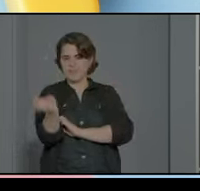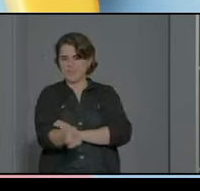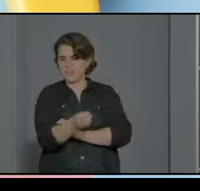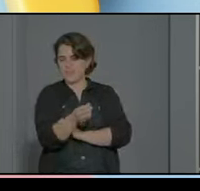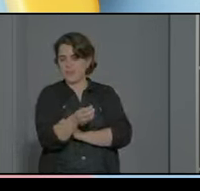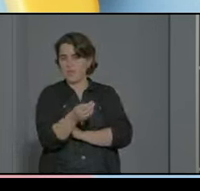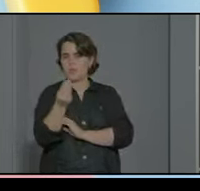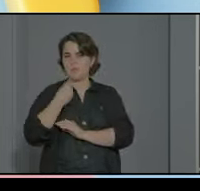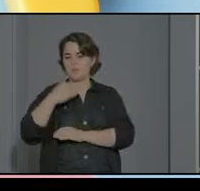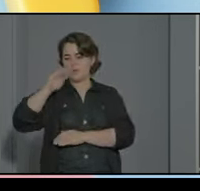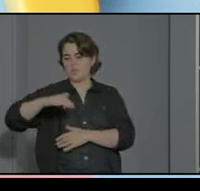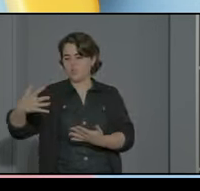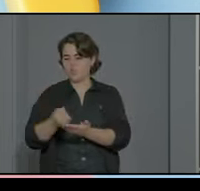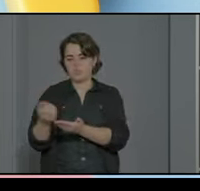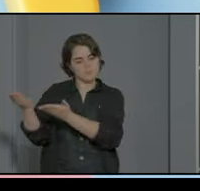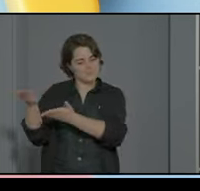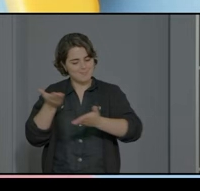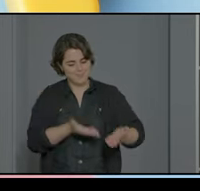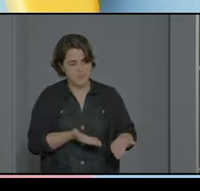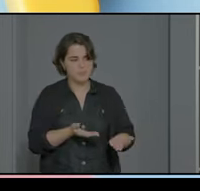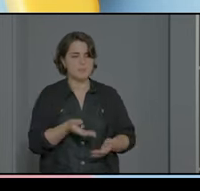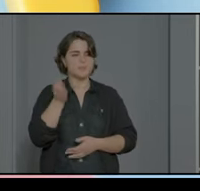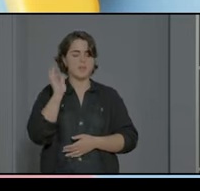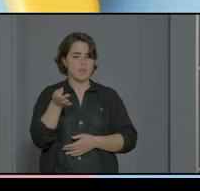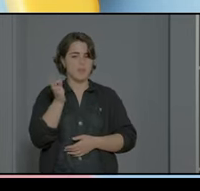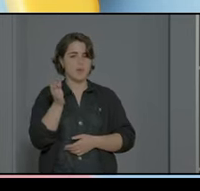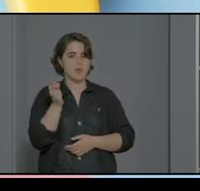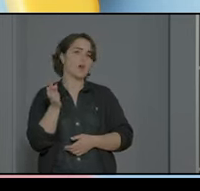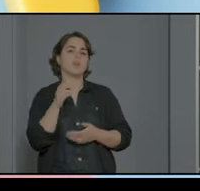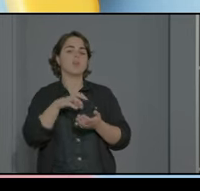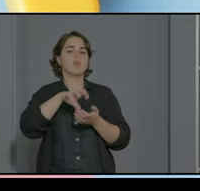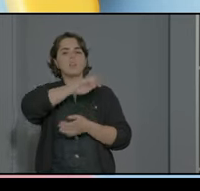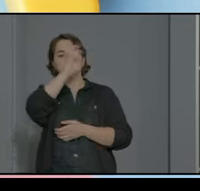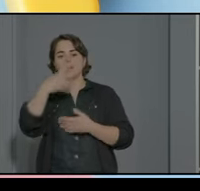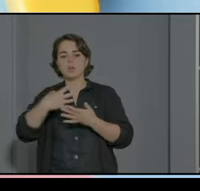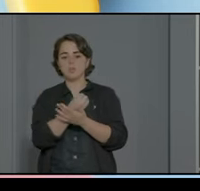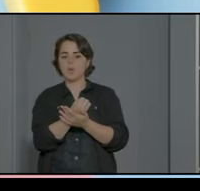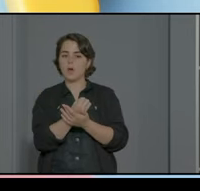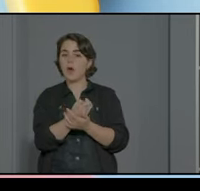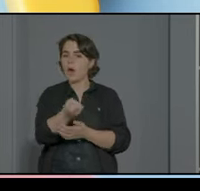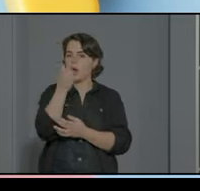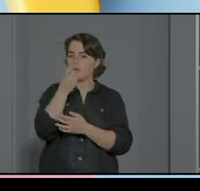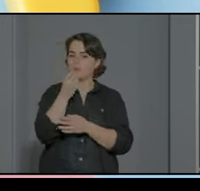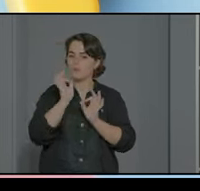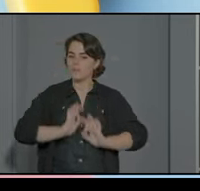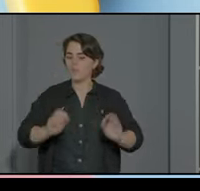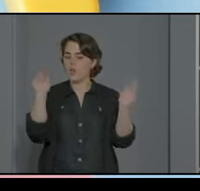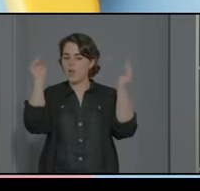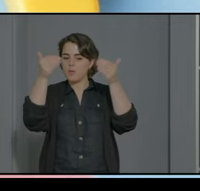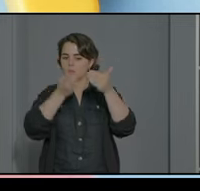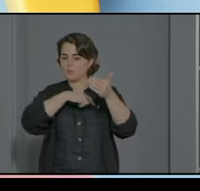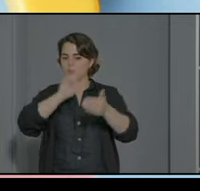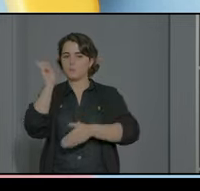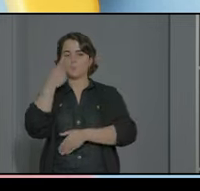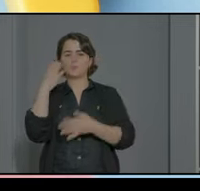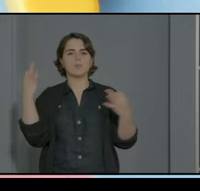los peques es cierto que dentro de toda esa diversidad nuestro alumnado también con autismo y es donde vimos la necesidad